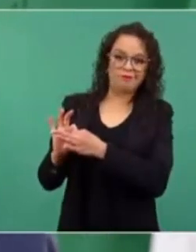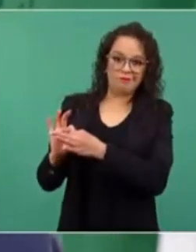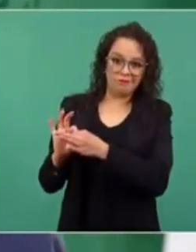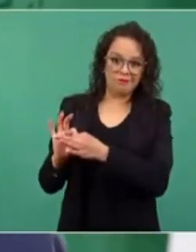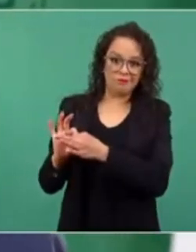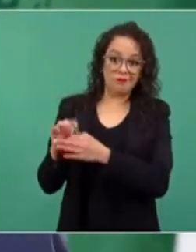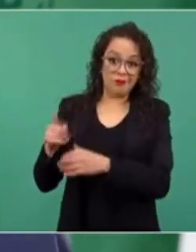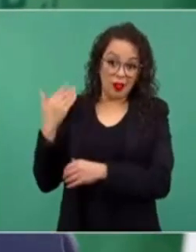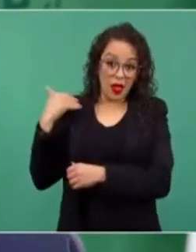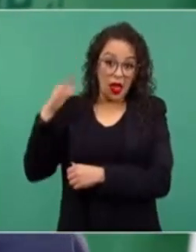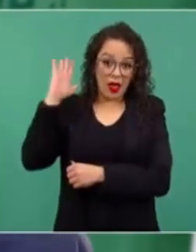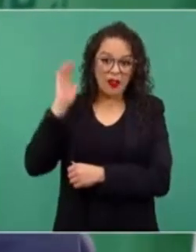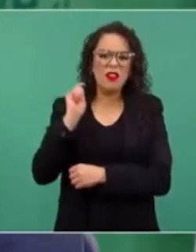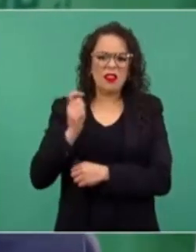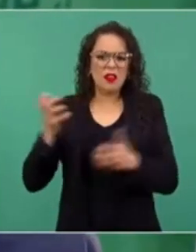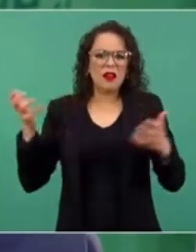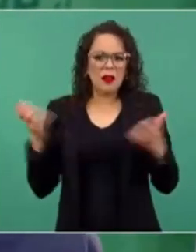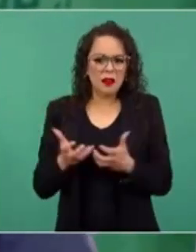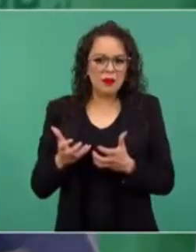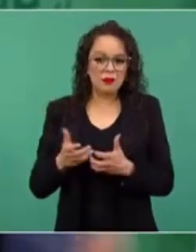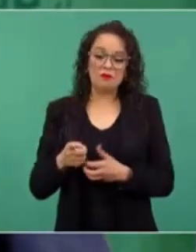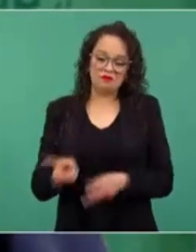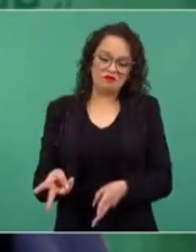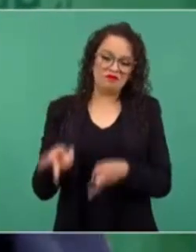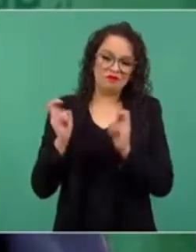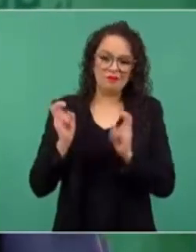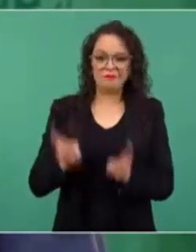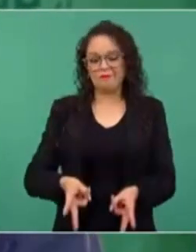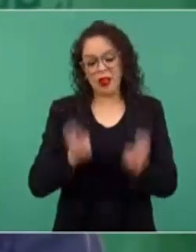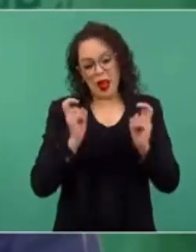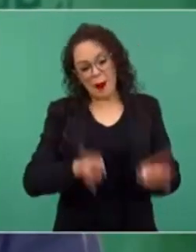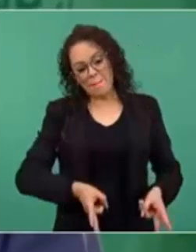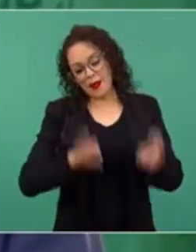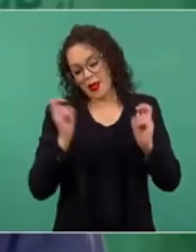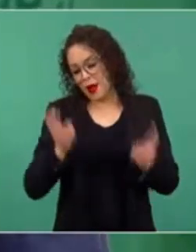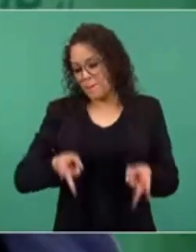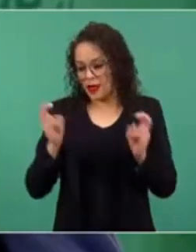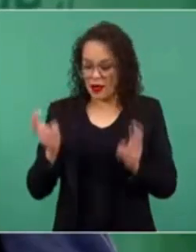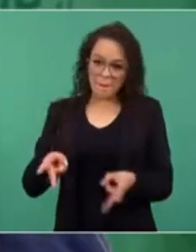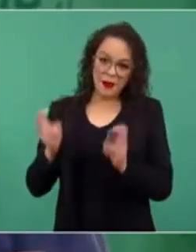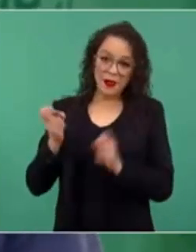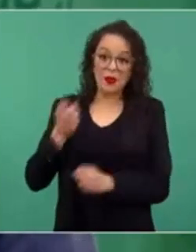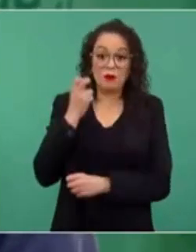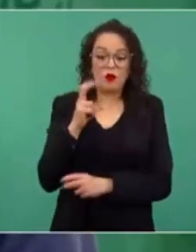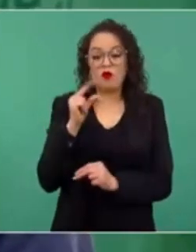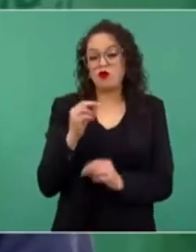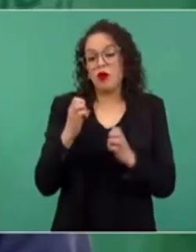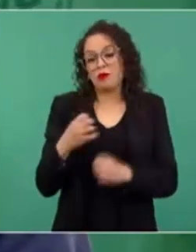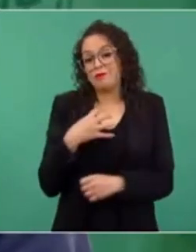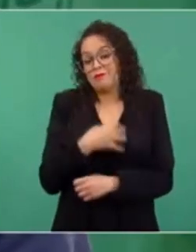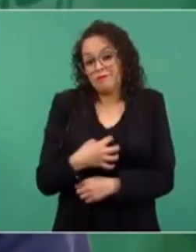robar, a saquear, y que por eso están inconformes.